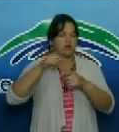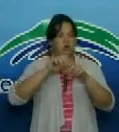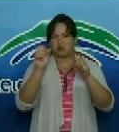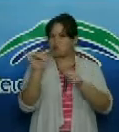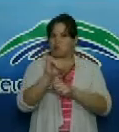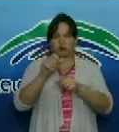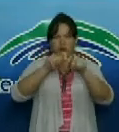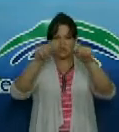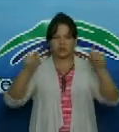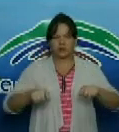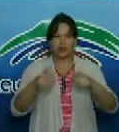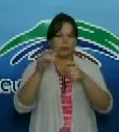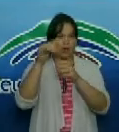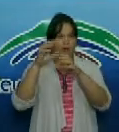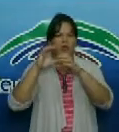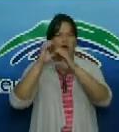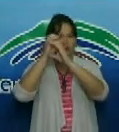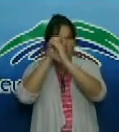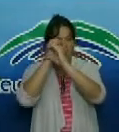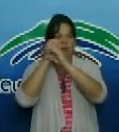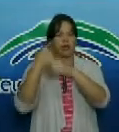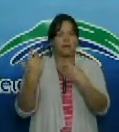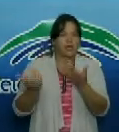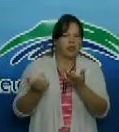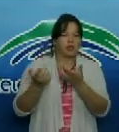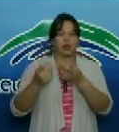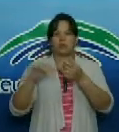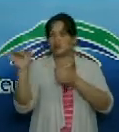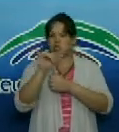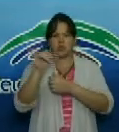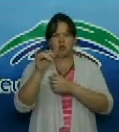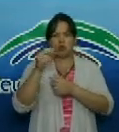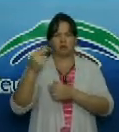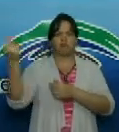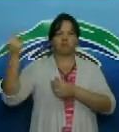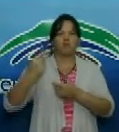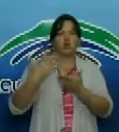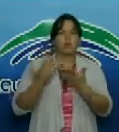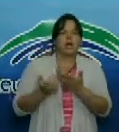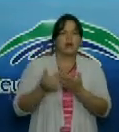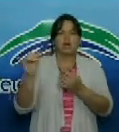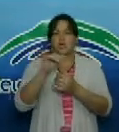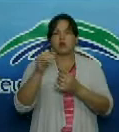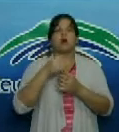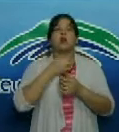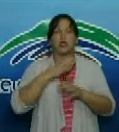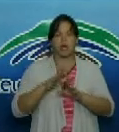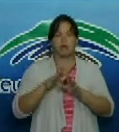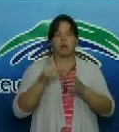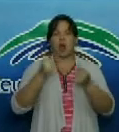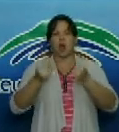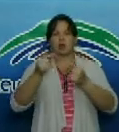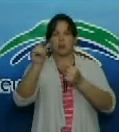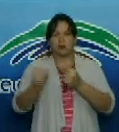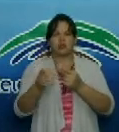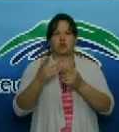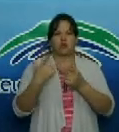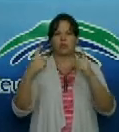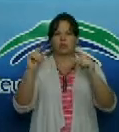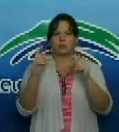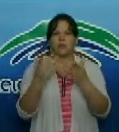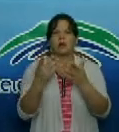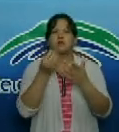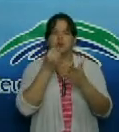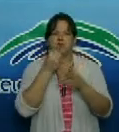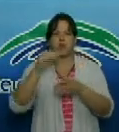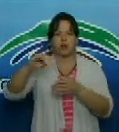está ahora monitoreándose toda la seguridad para evitar como misión fundamental que salga personal internado que no puede salir de la instalación y que